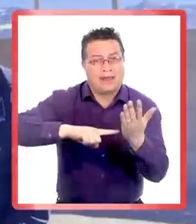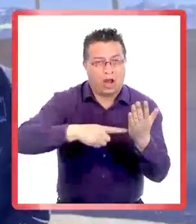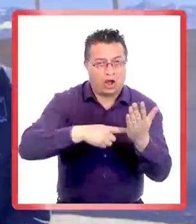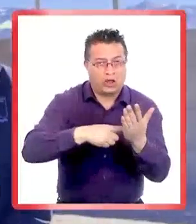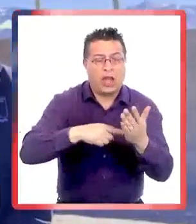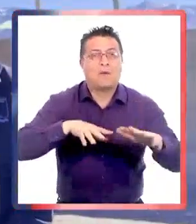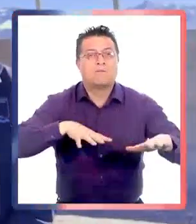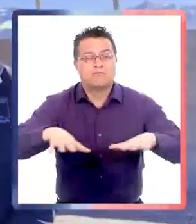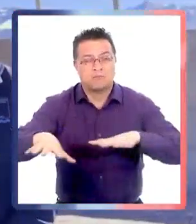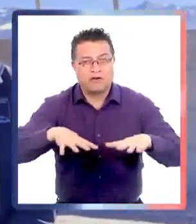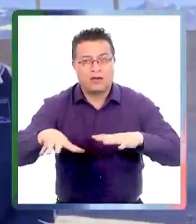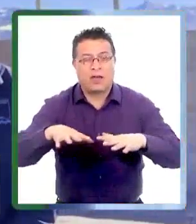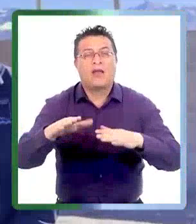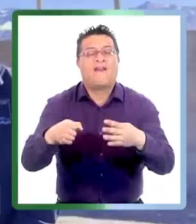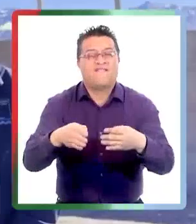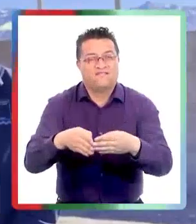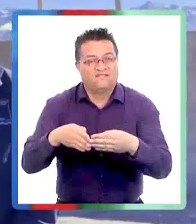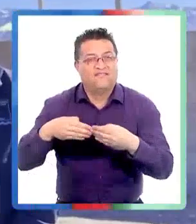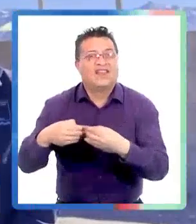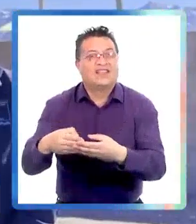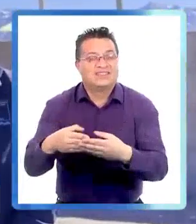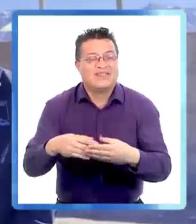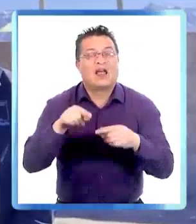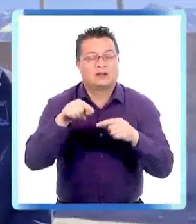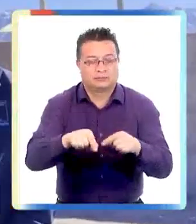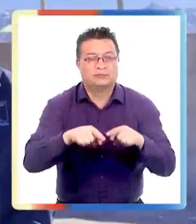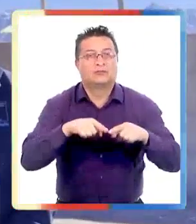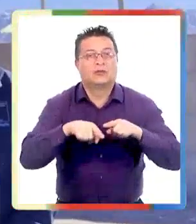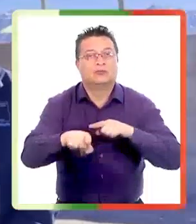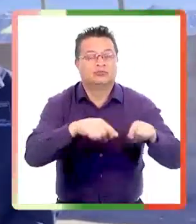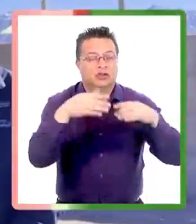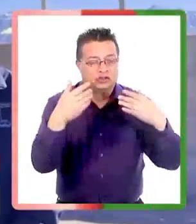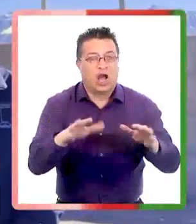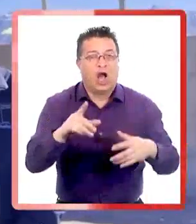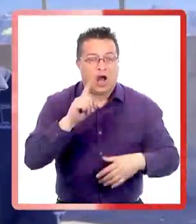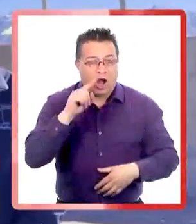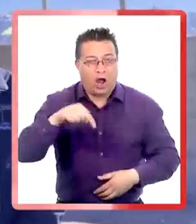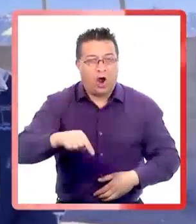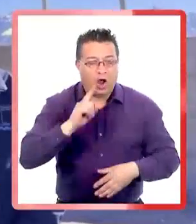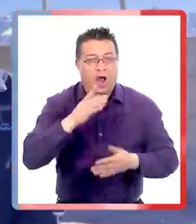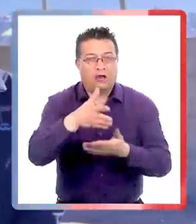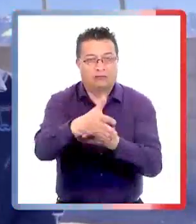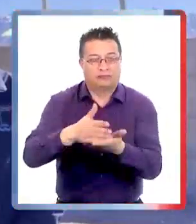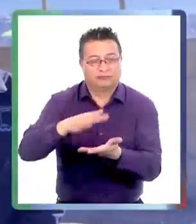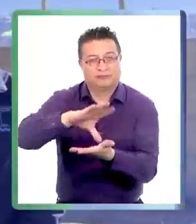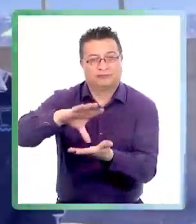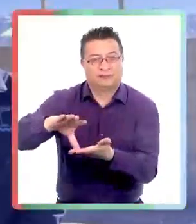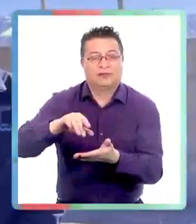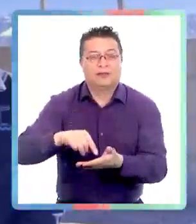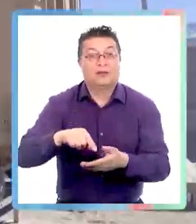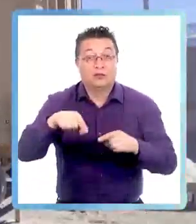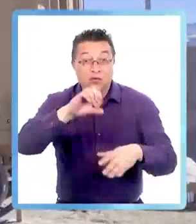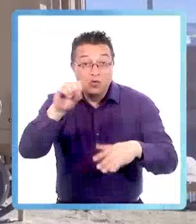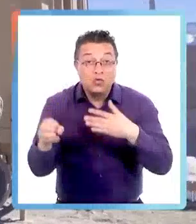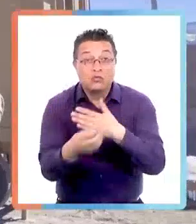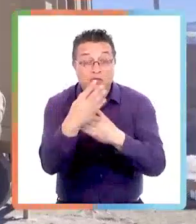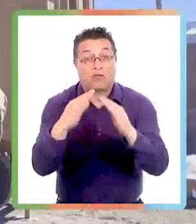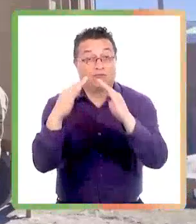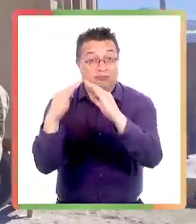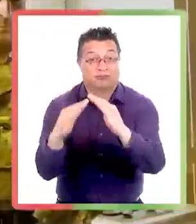capacidades en tecnología, en movilidad y en flexibilidad al despliegue que ya hoy día tenemos en frontera.